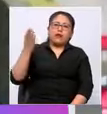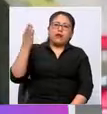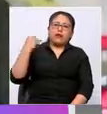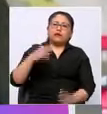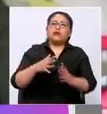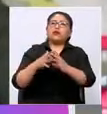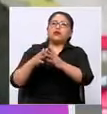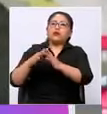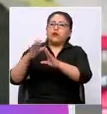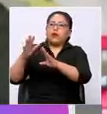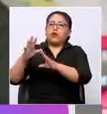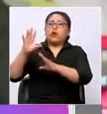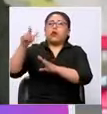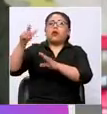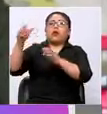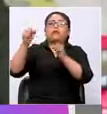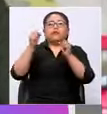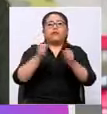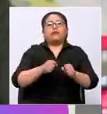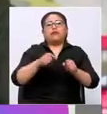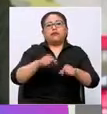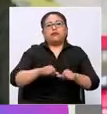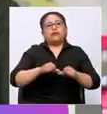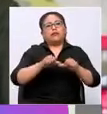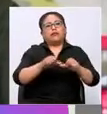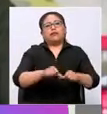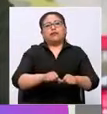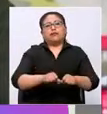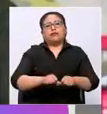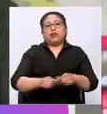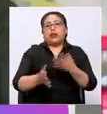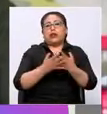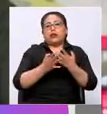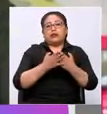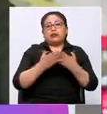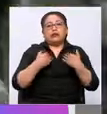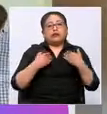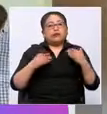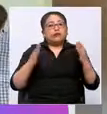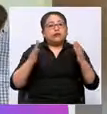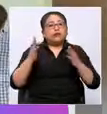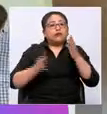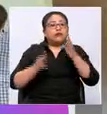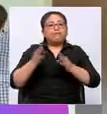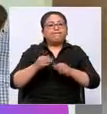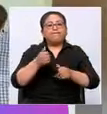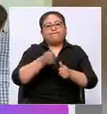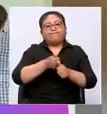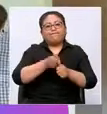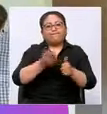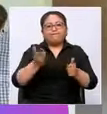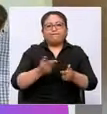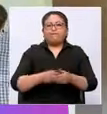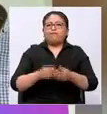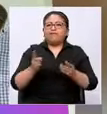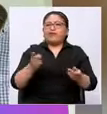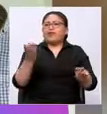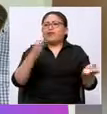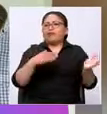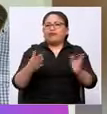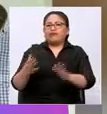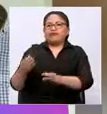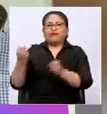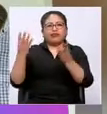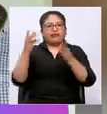Unidos, luego ha sido deportado y ha terminado sus días en Chonchocoro. Creemos que la justicia debe actuar por los muertos que han habido en el país,